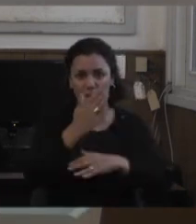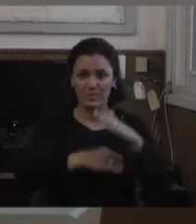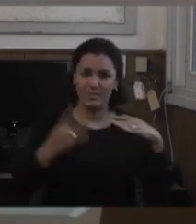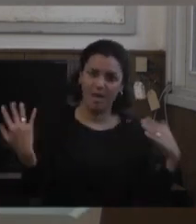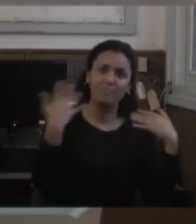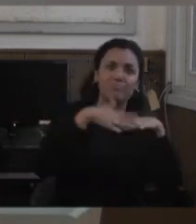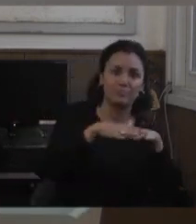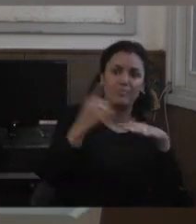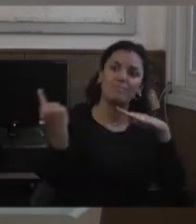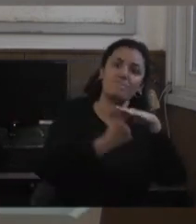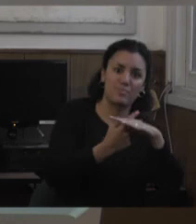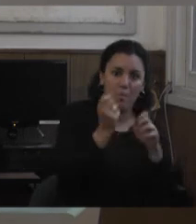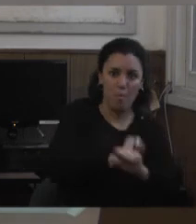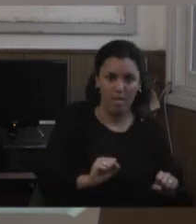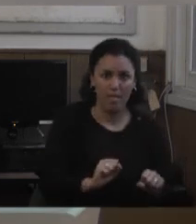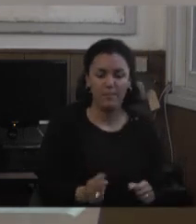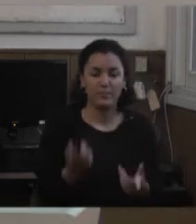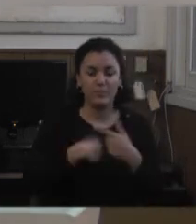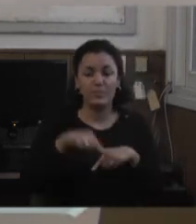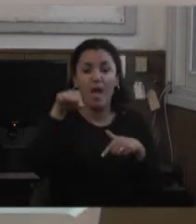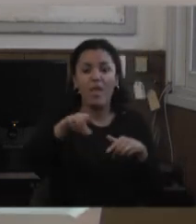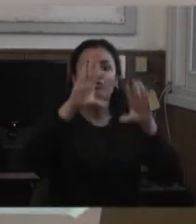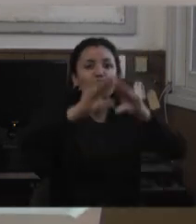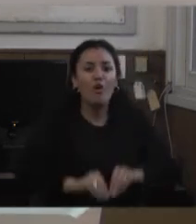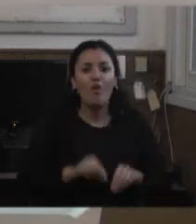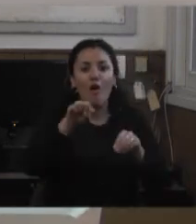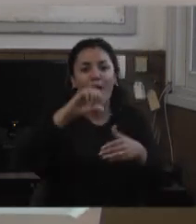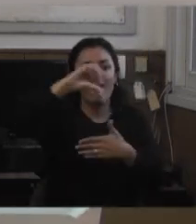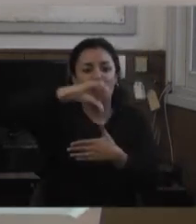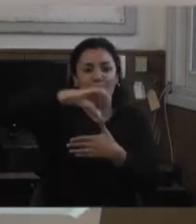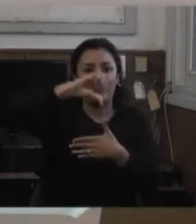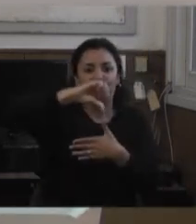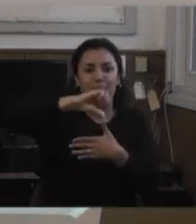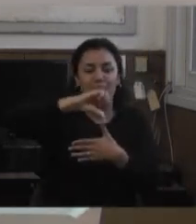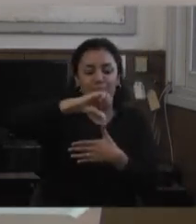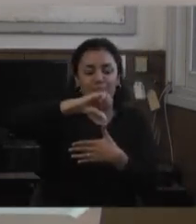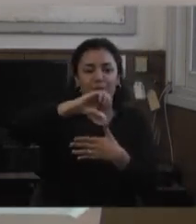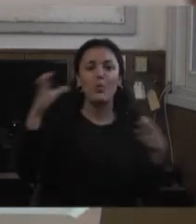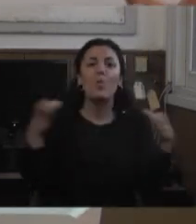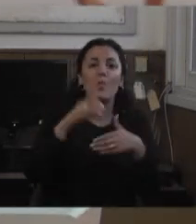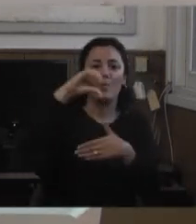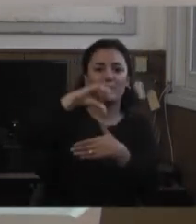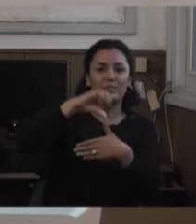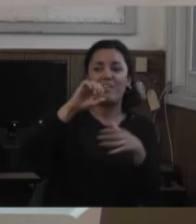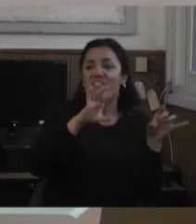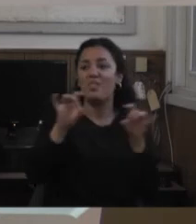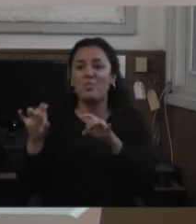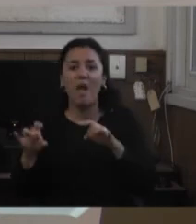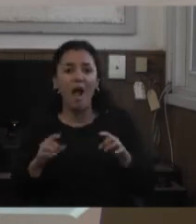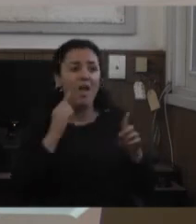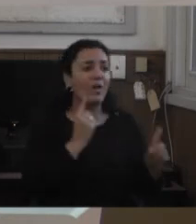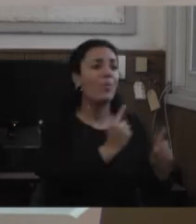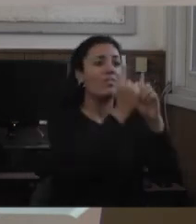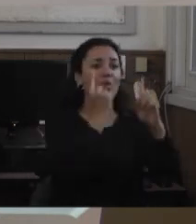articulando todas estas cuestiones llegamos a la red latinoamericana que casi que fue natural así como me encuentro con ustedes nos fuimos encontrando